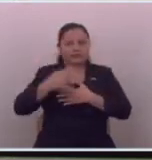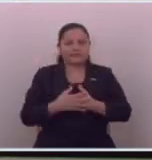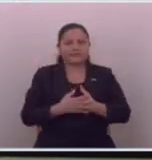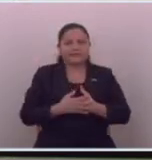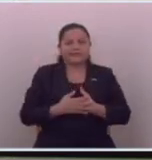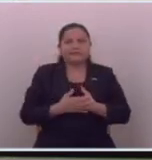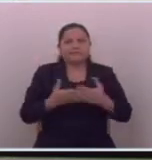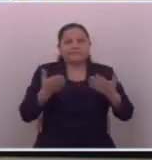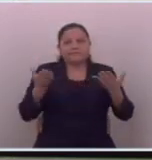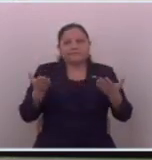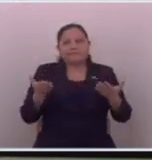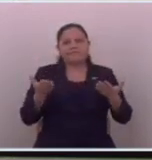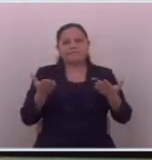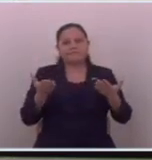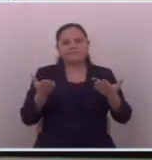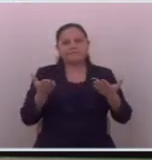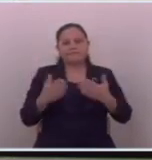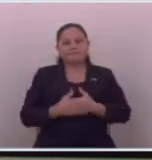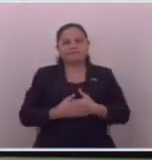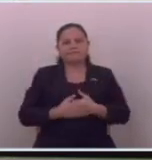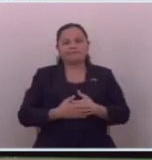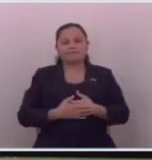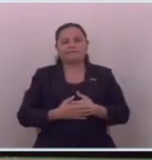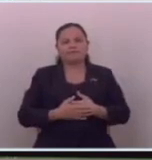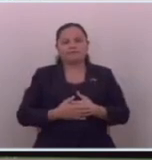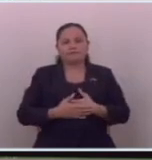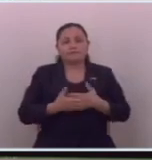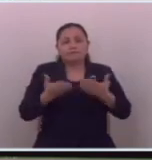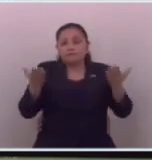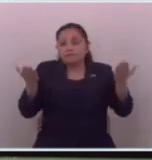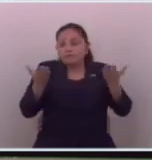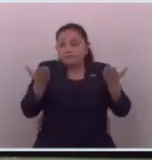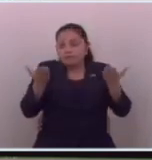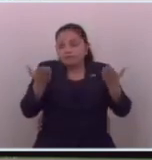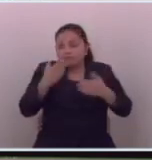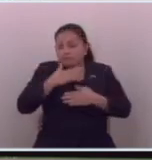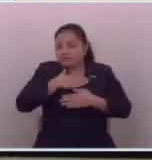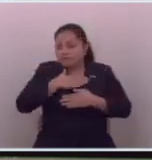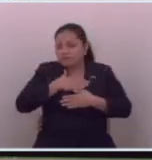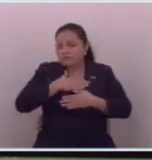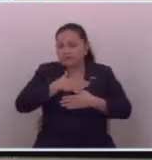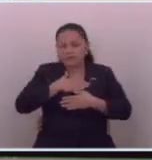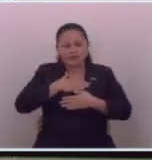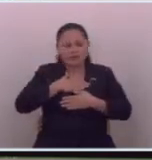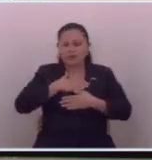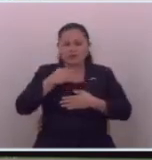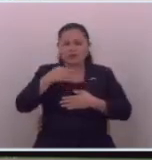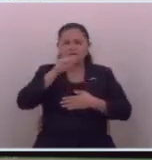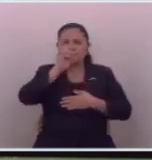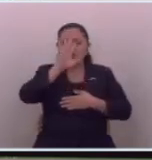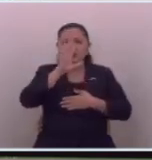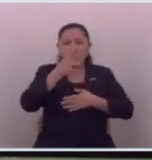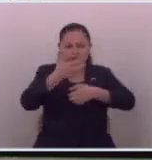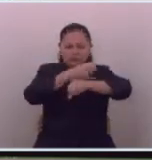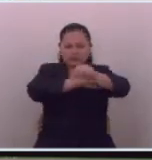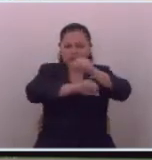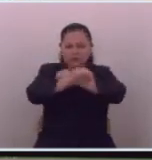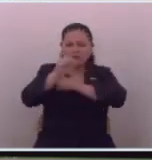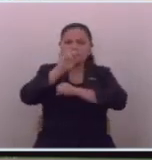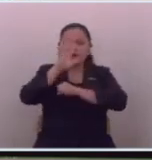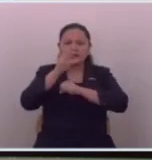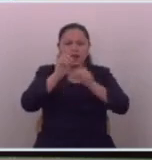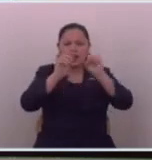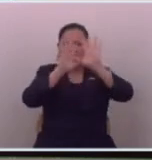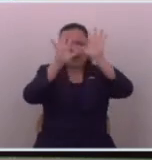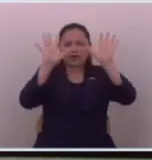y entonces ¿qué hacemos? yo siempre digo tengan valor y digan lo